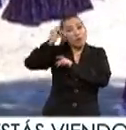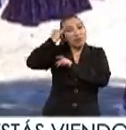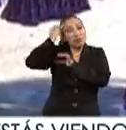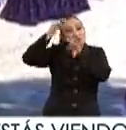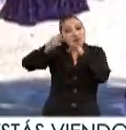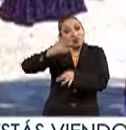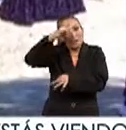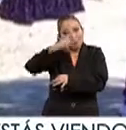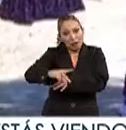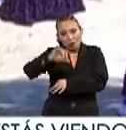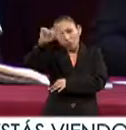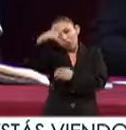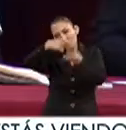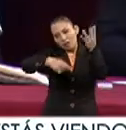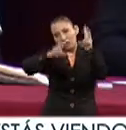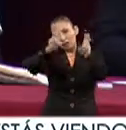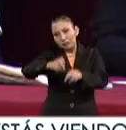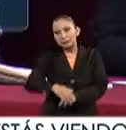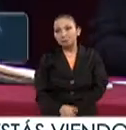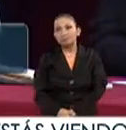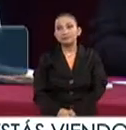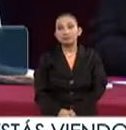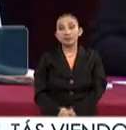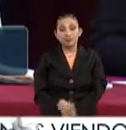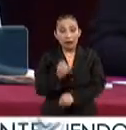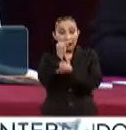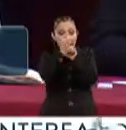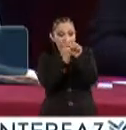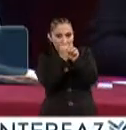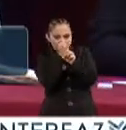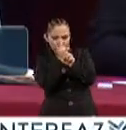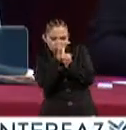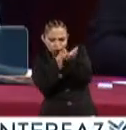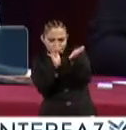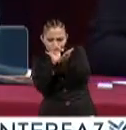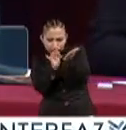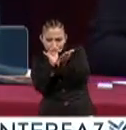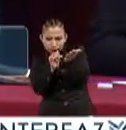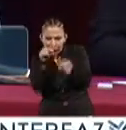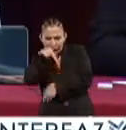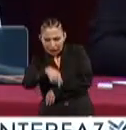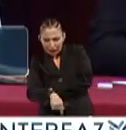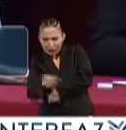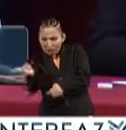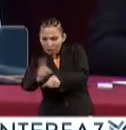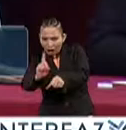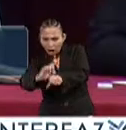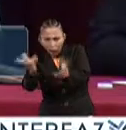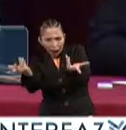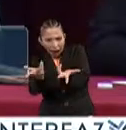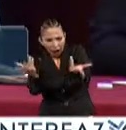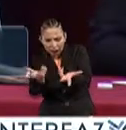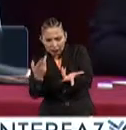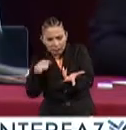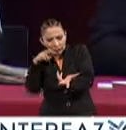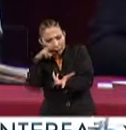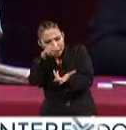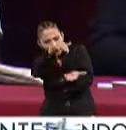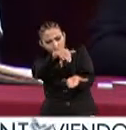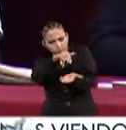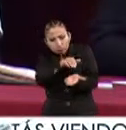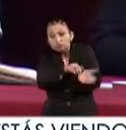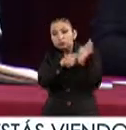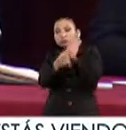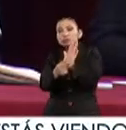México entre otros que la investigación que aquí día a día se realiza pueda servir